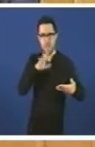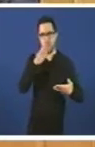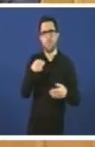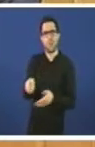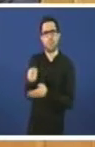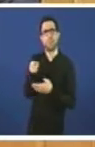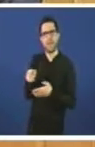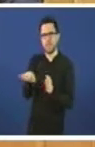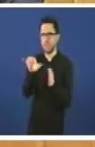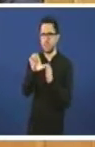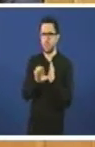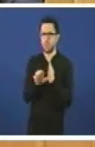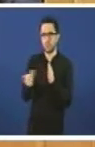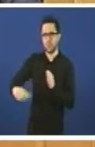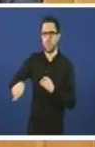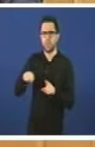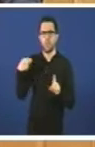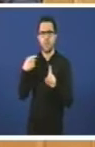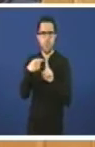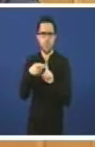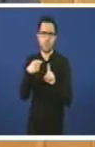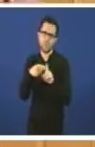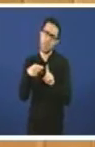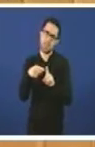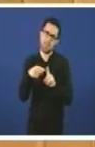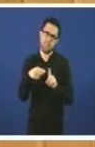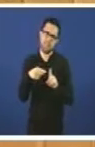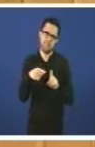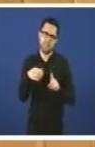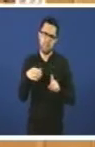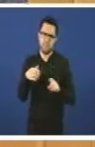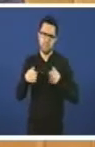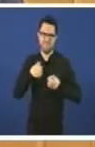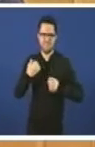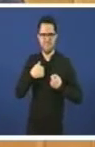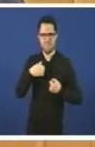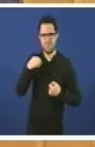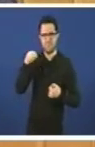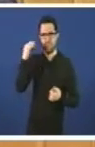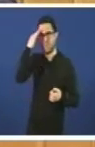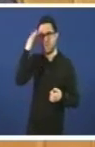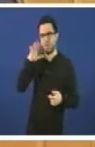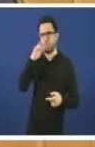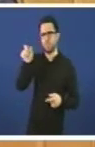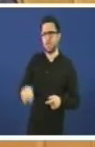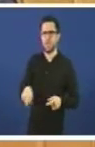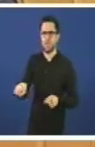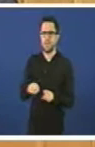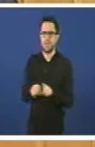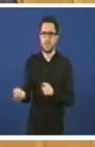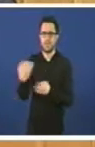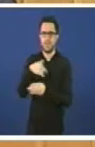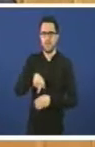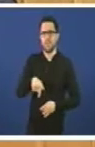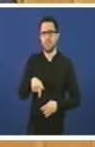son quen vostés de prostituir a súa memoria facendo defensor dun suposto bilingüismo. Reto, señor Bomonde, que nos traía aquí un